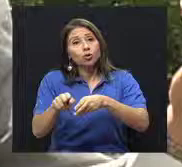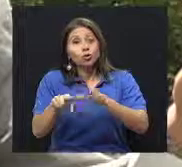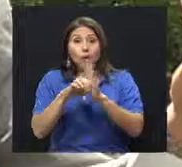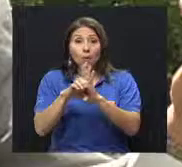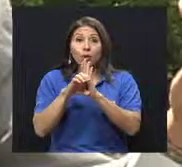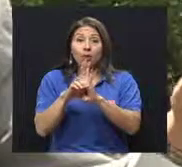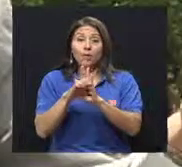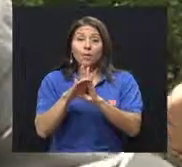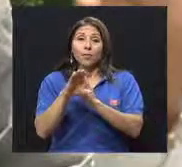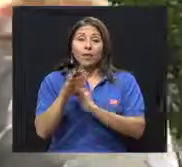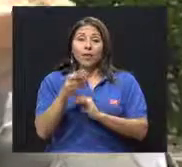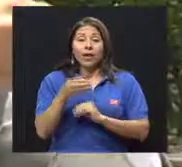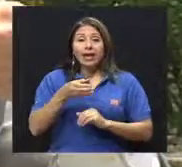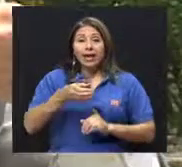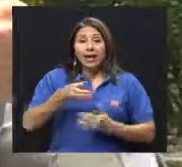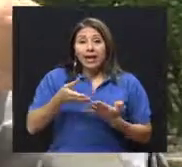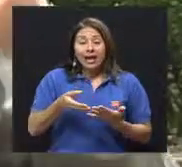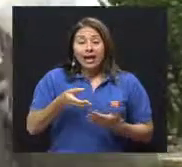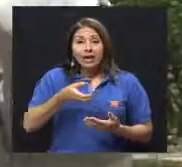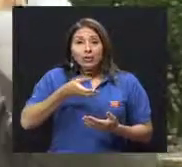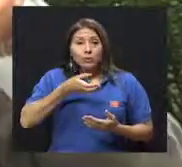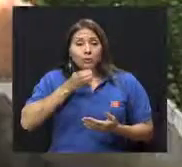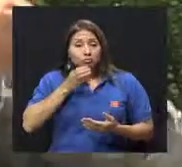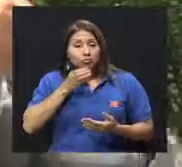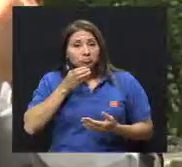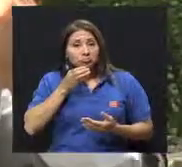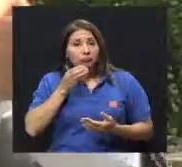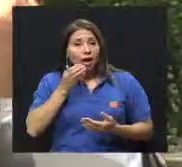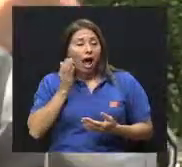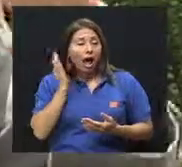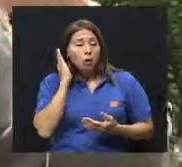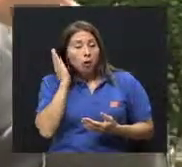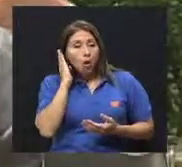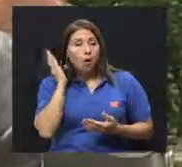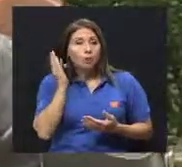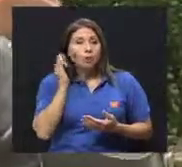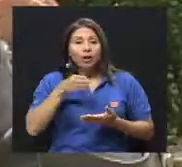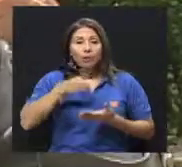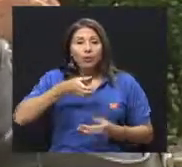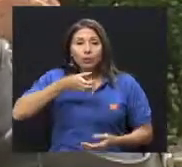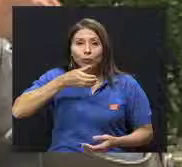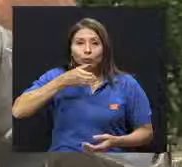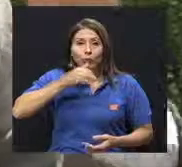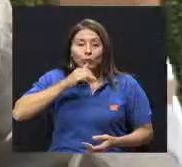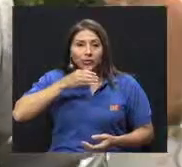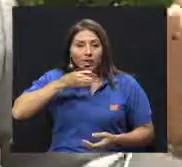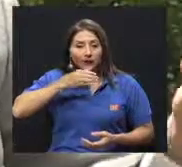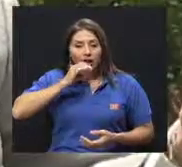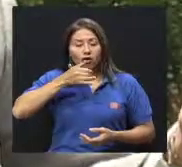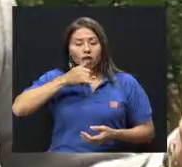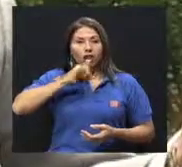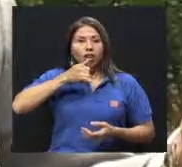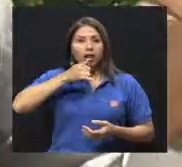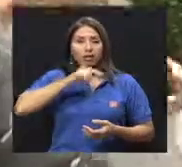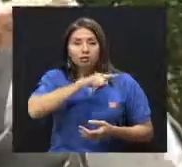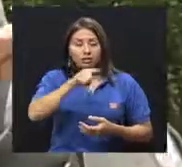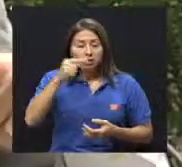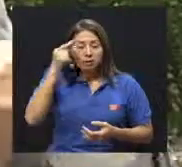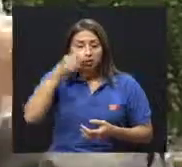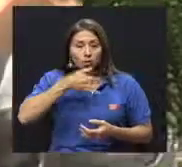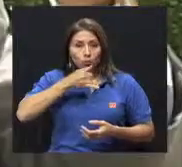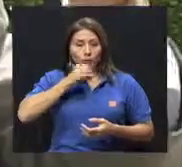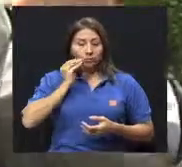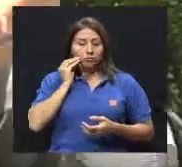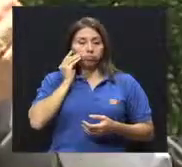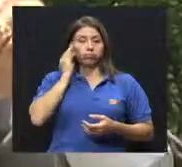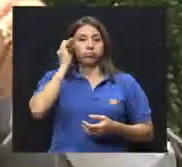como glícido. El alcohol ustedes lo prueban y lo sienten, inmediatamente se sube la cabeza. El azúcar puro ustedes lo